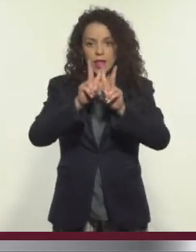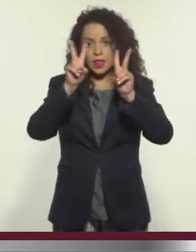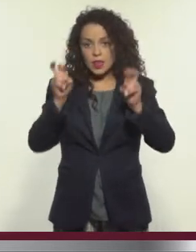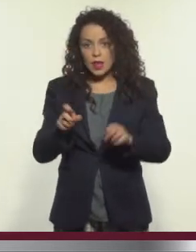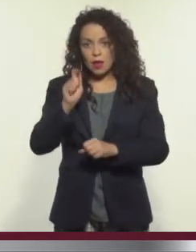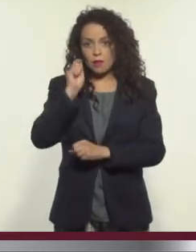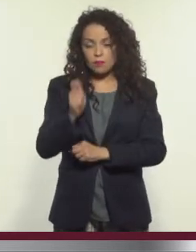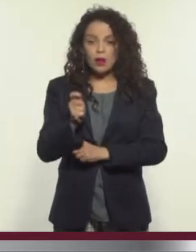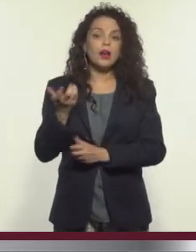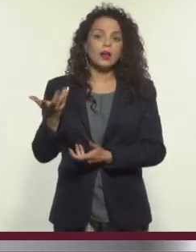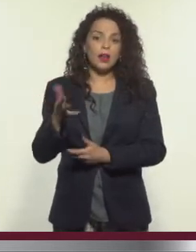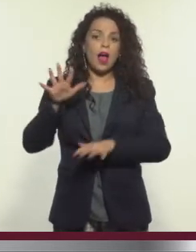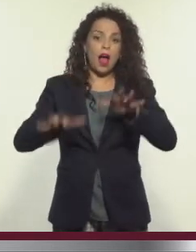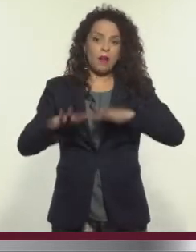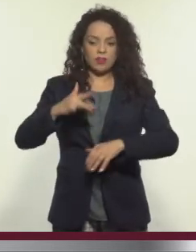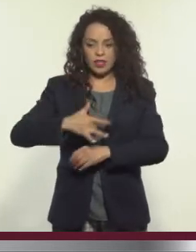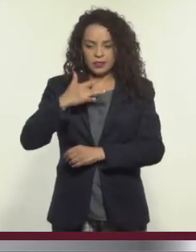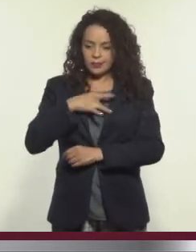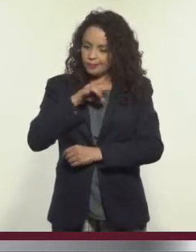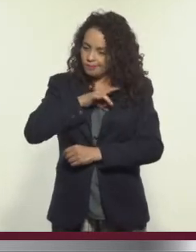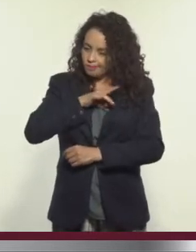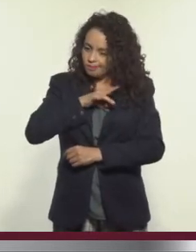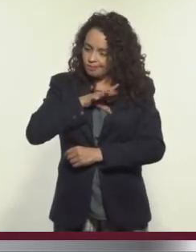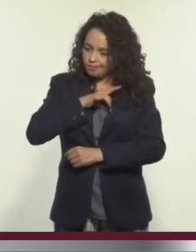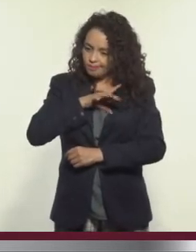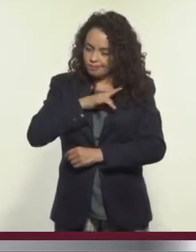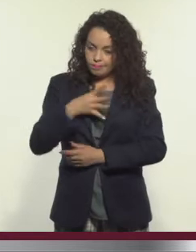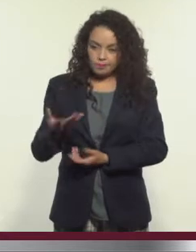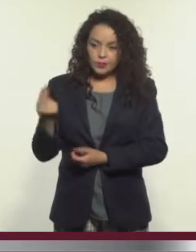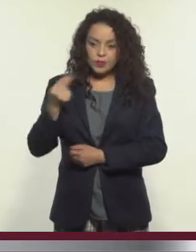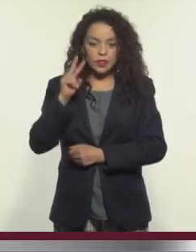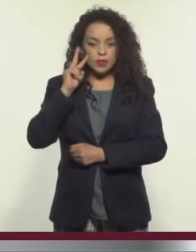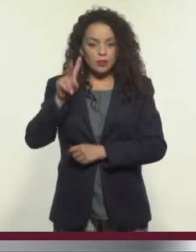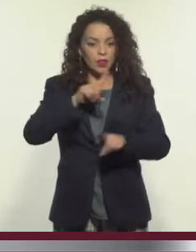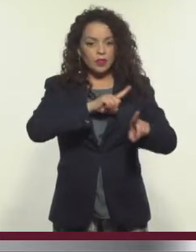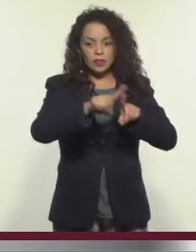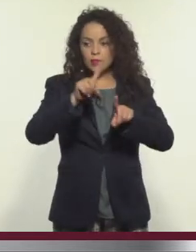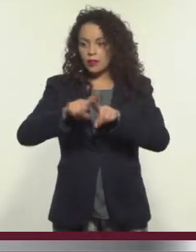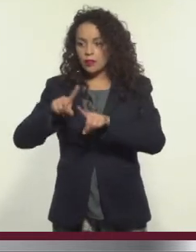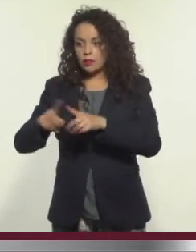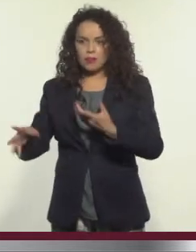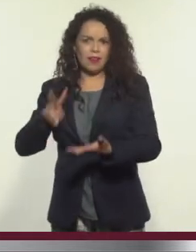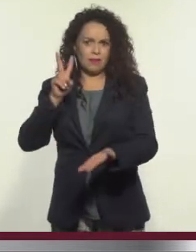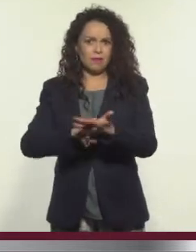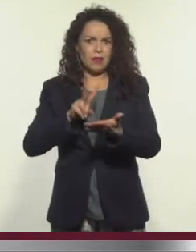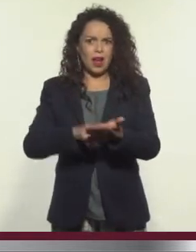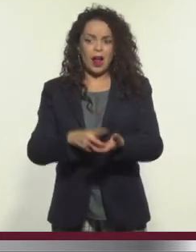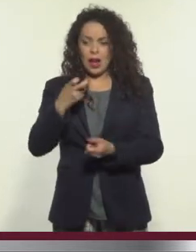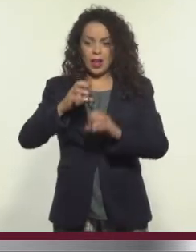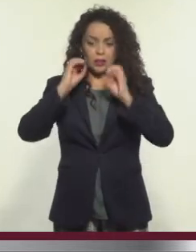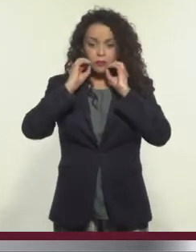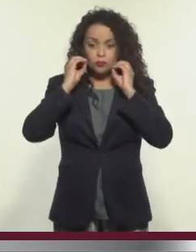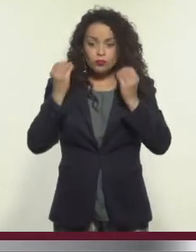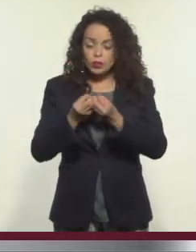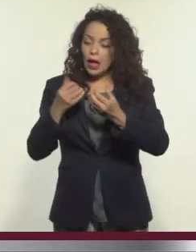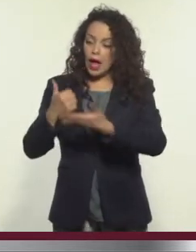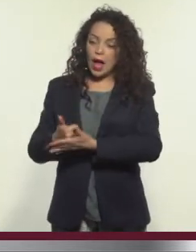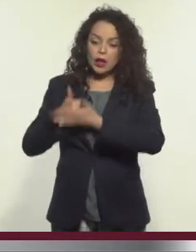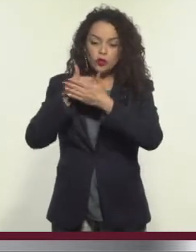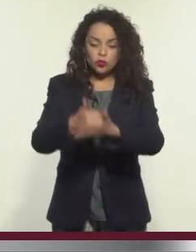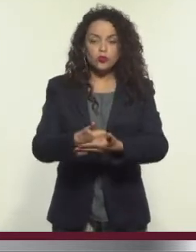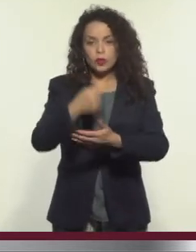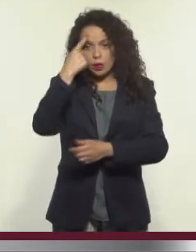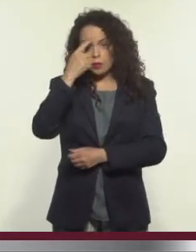normalmente nos provocan miedo, buscan que veamos la diversidad como una riqueza. Y esta organización también está